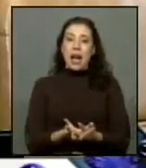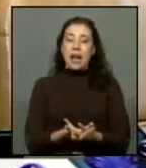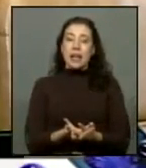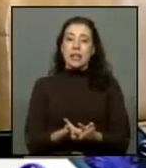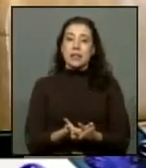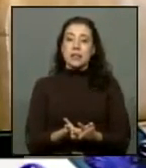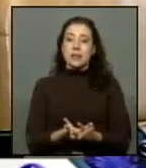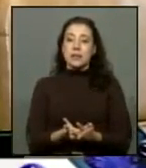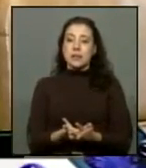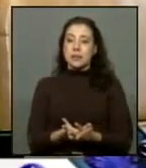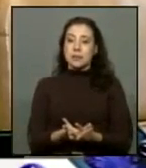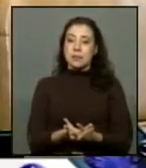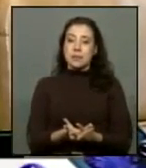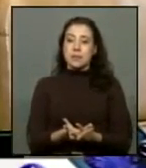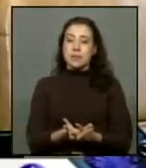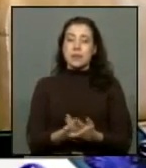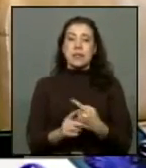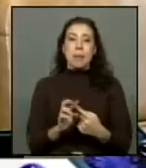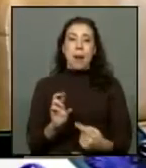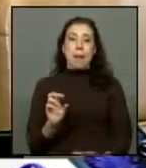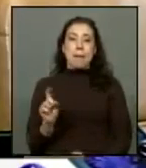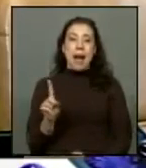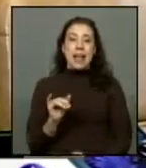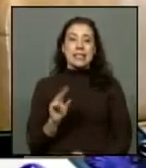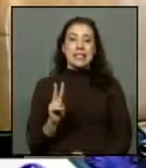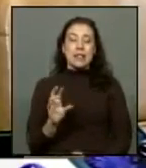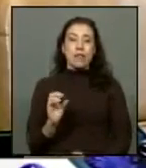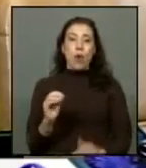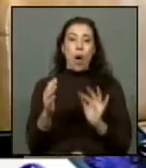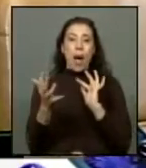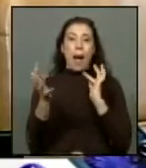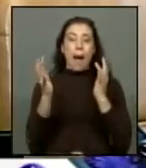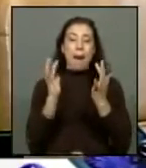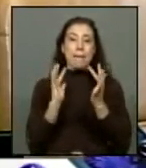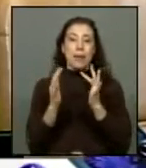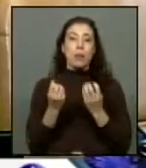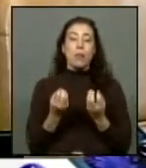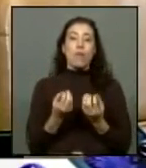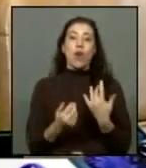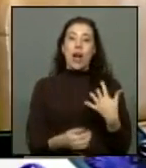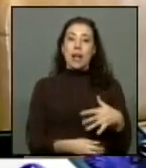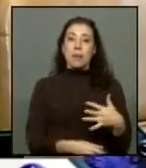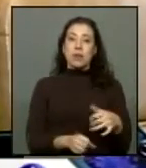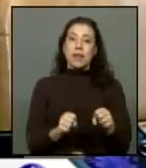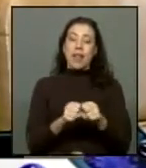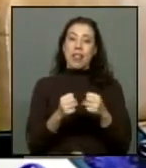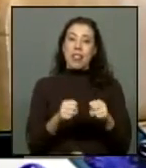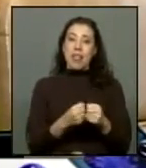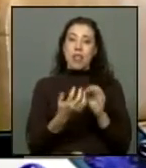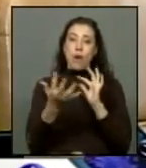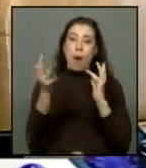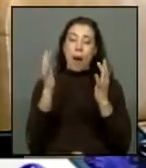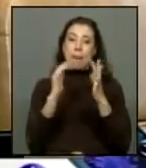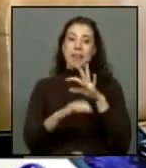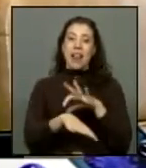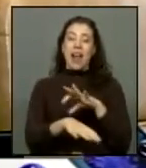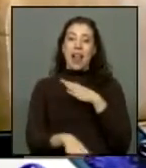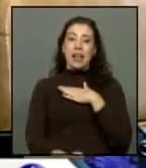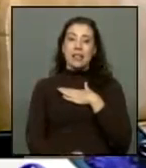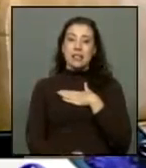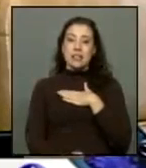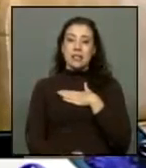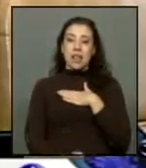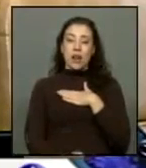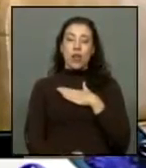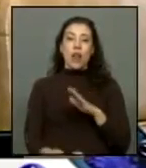presencia de pasivos ambientales que generan un importante daño ambiental y a la salud de